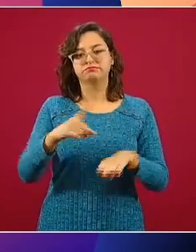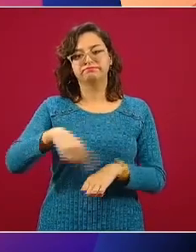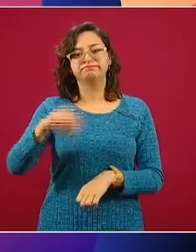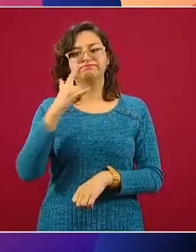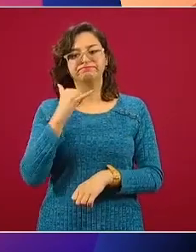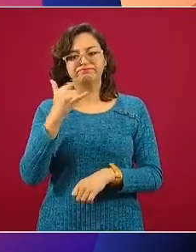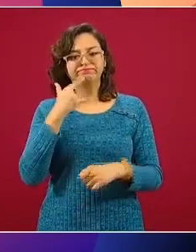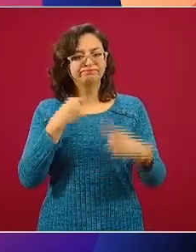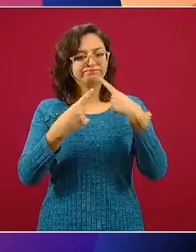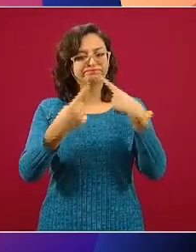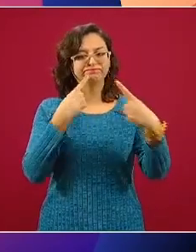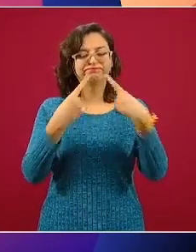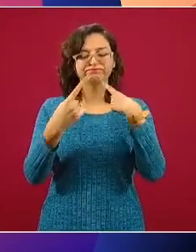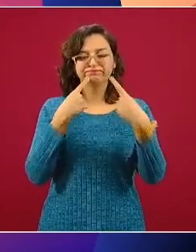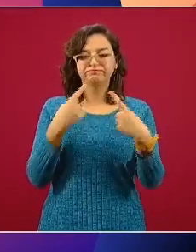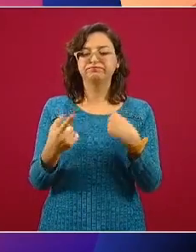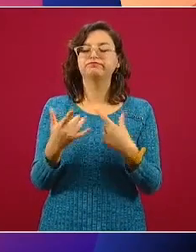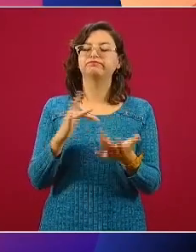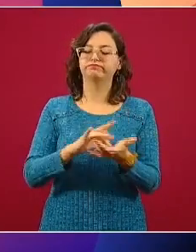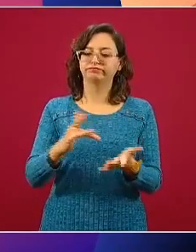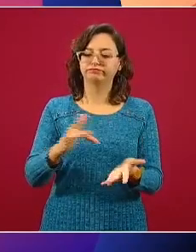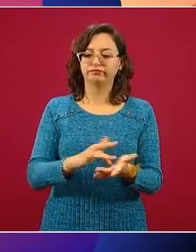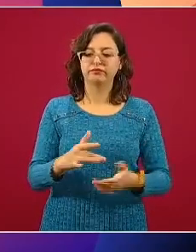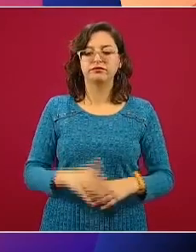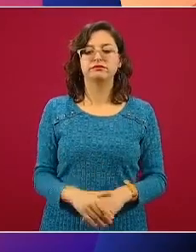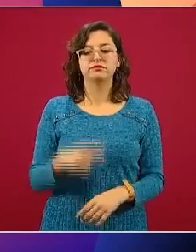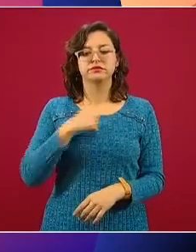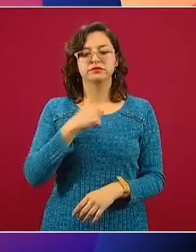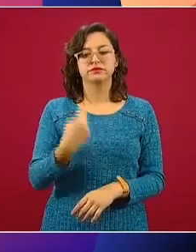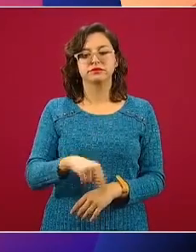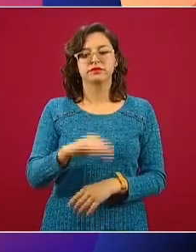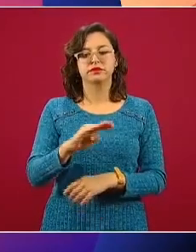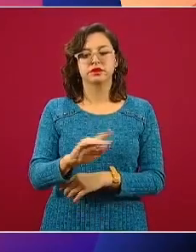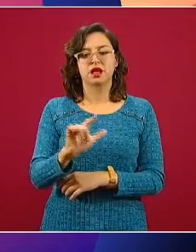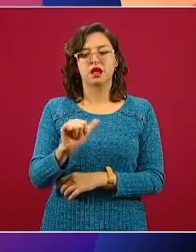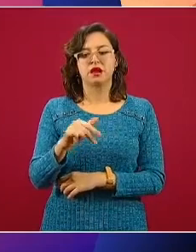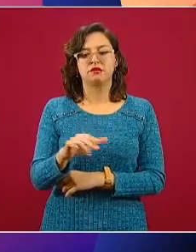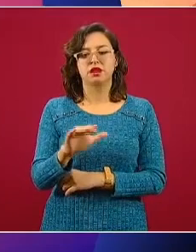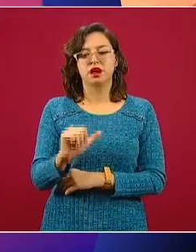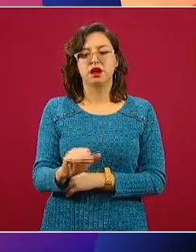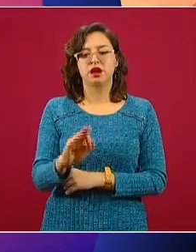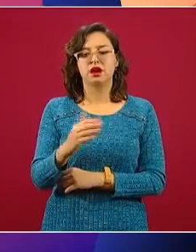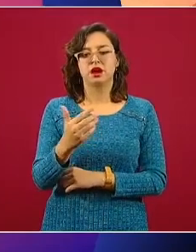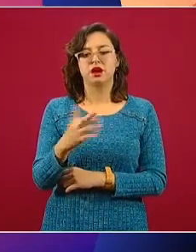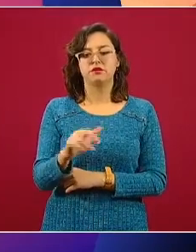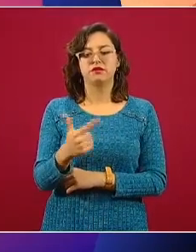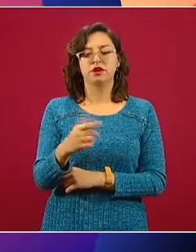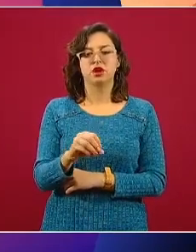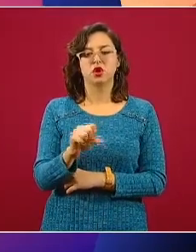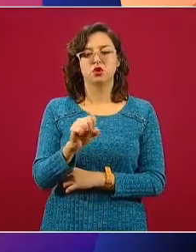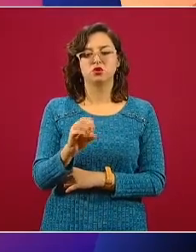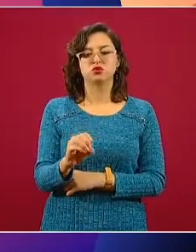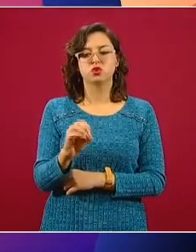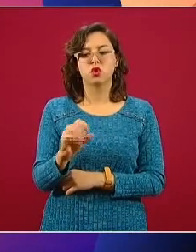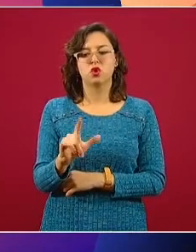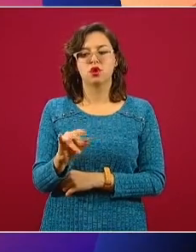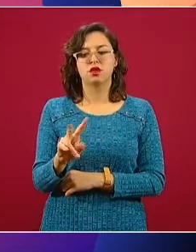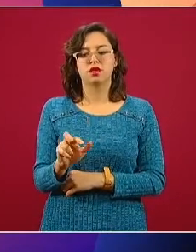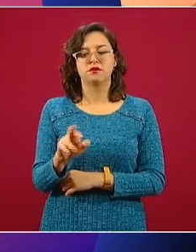diálogo con la gente. Mi nombre es Blanca Fragoso Olivares. Vivo en la Ciudad de México.